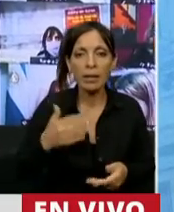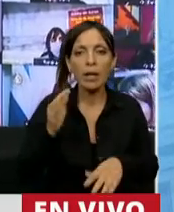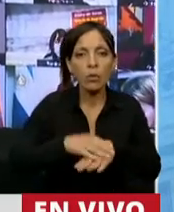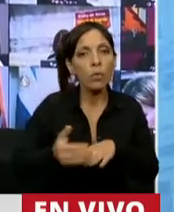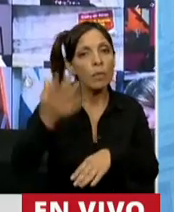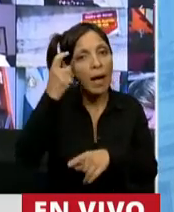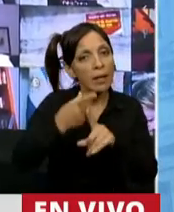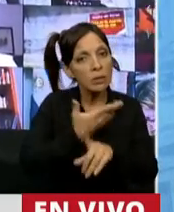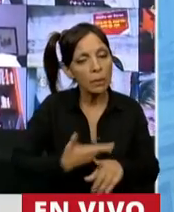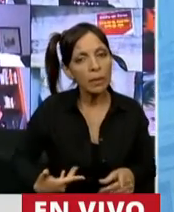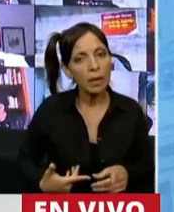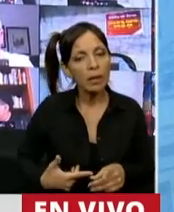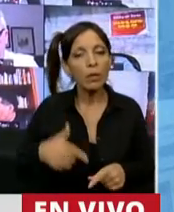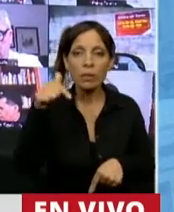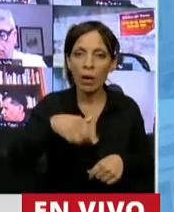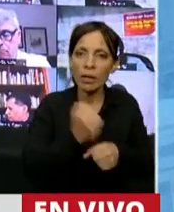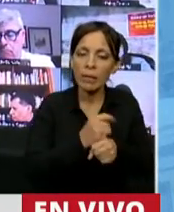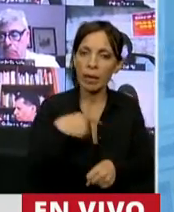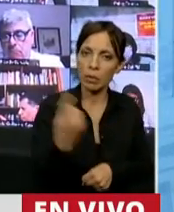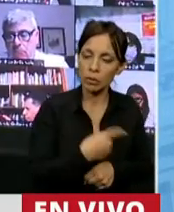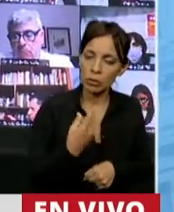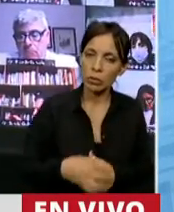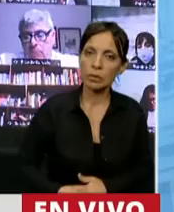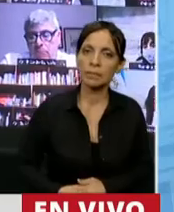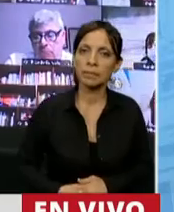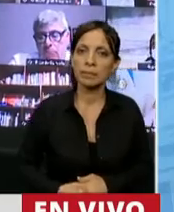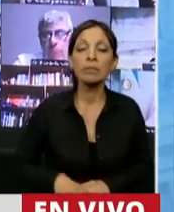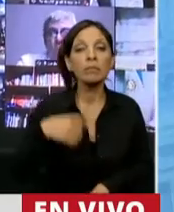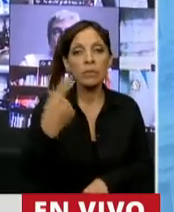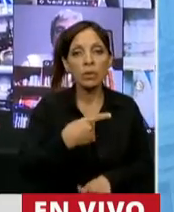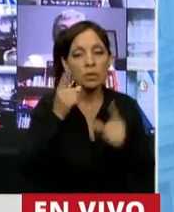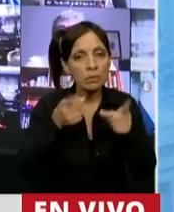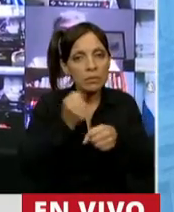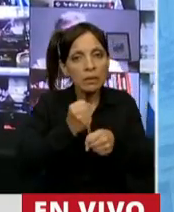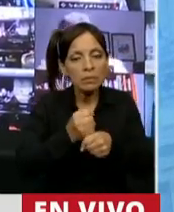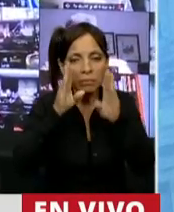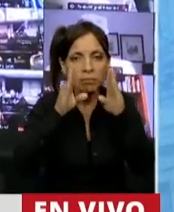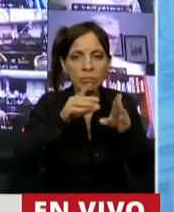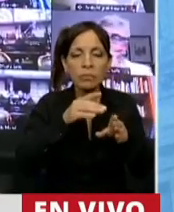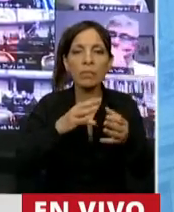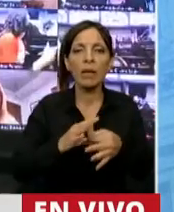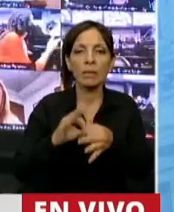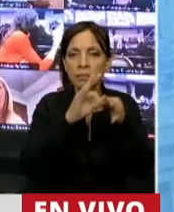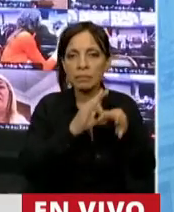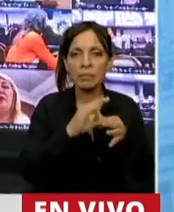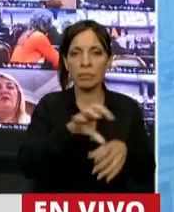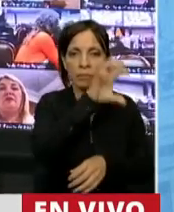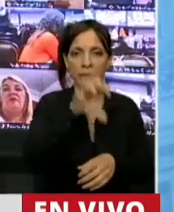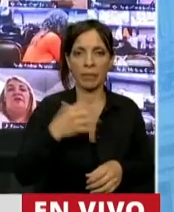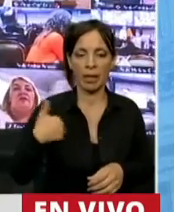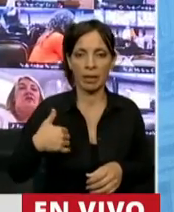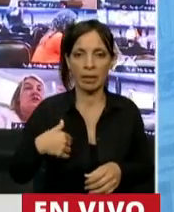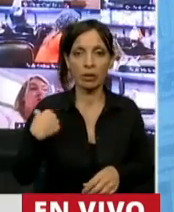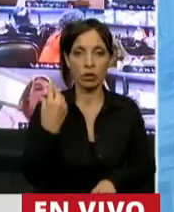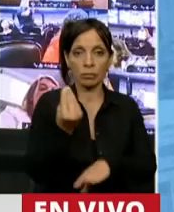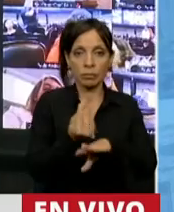y para eso estamos trabajando nosotros, señor Presidente, nosotros estamos trabajando por una Argentina federal, porque nosotros estamos acá en